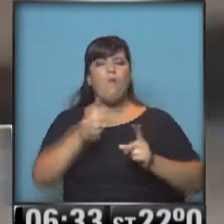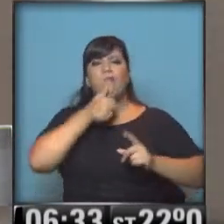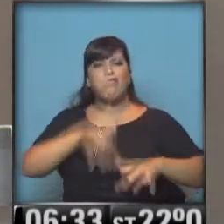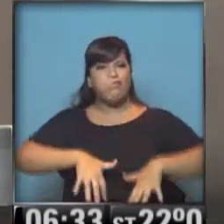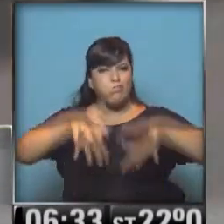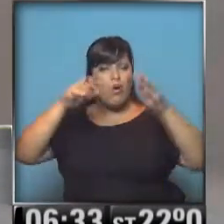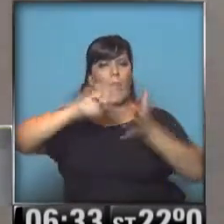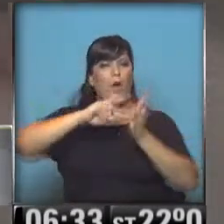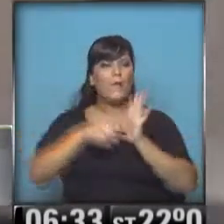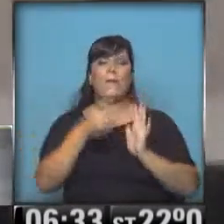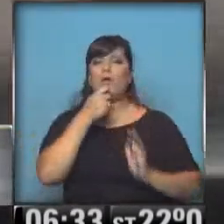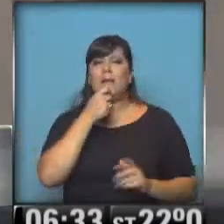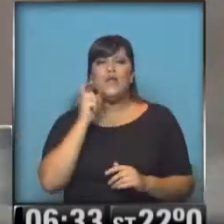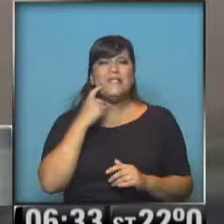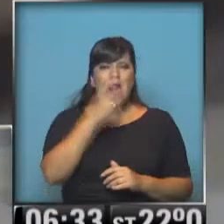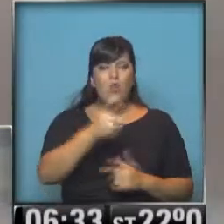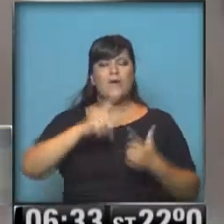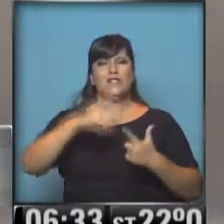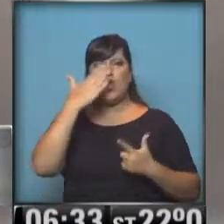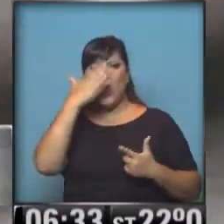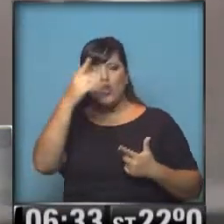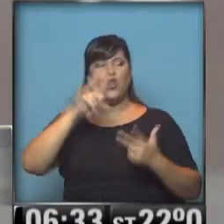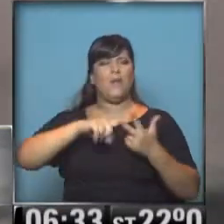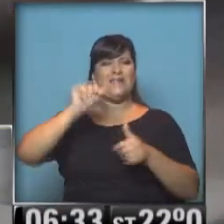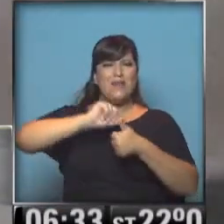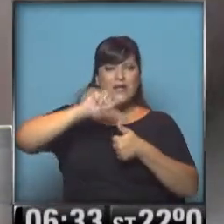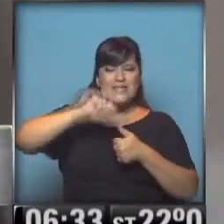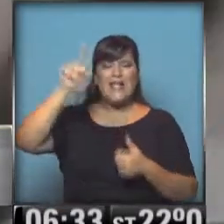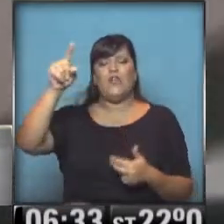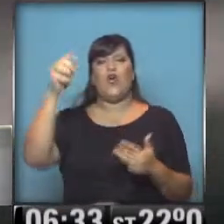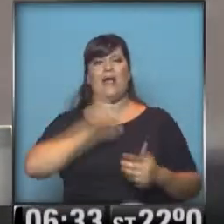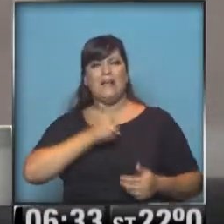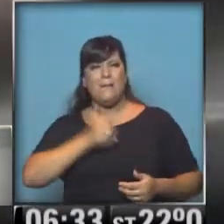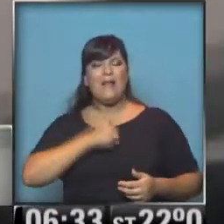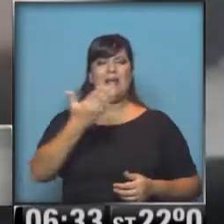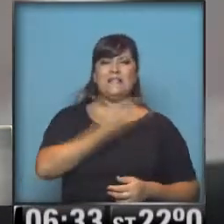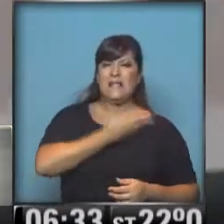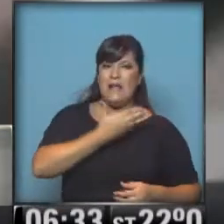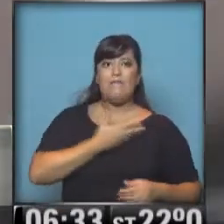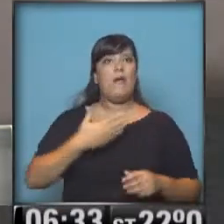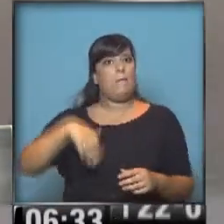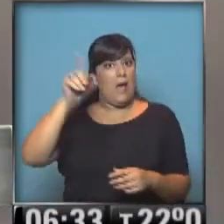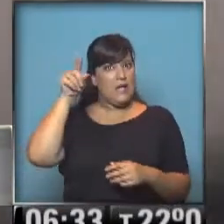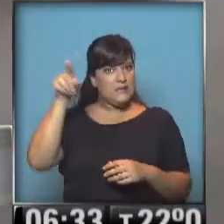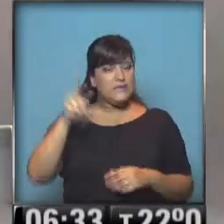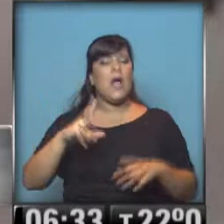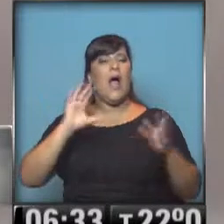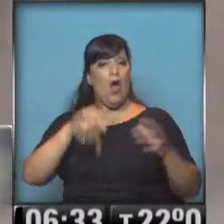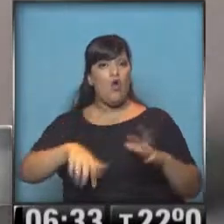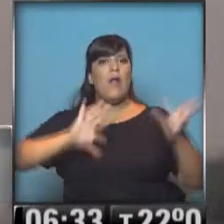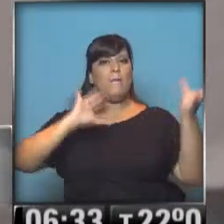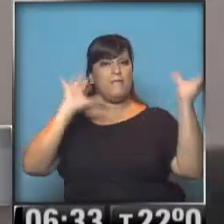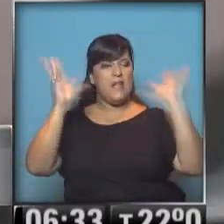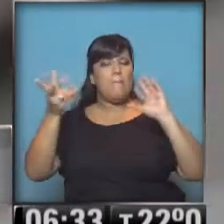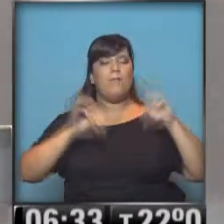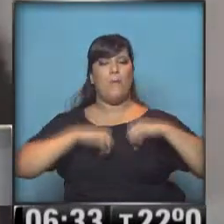afectando, por ejemplo, San Luis, Córdoba, Santiago del Estero, Catamarca, Santa Fe principalmente, las condiciones han mejorado. El